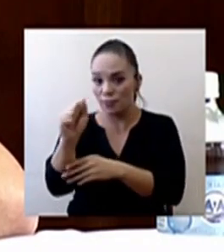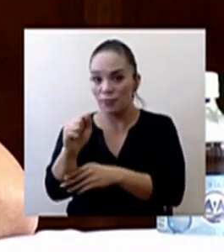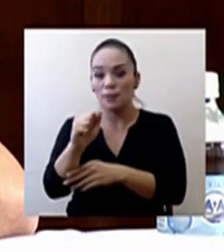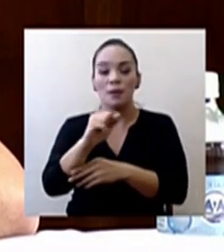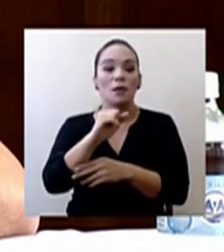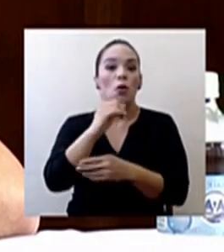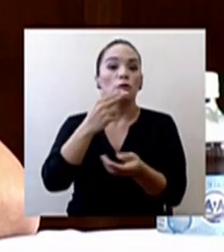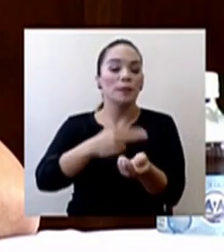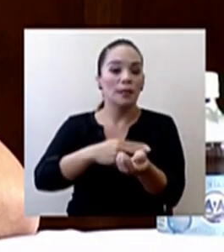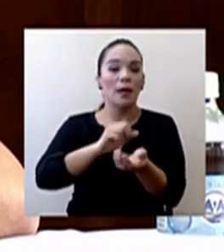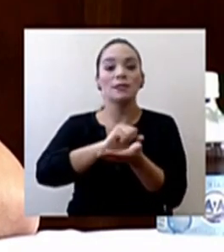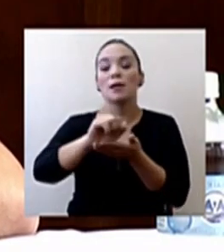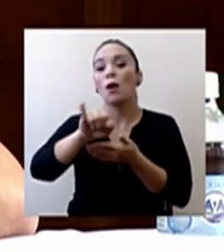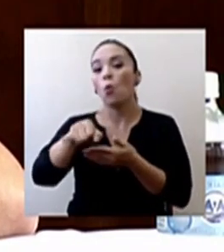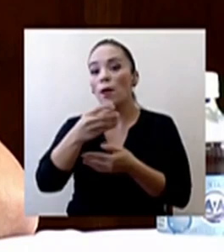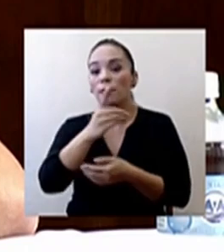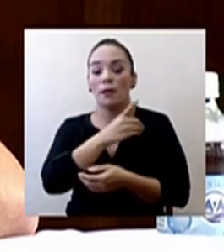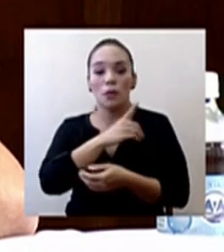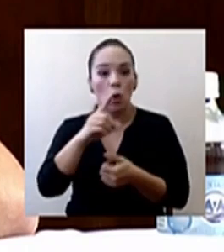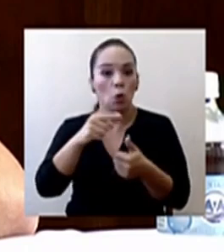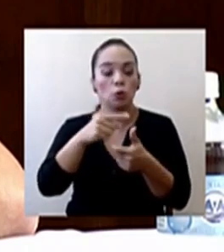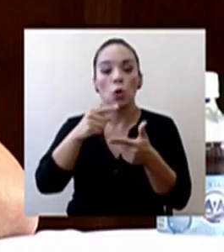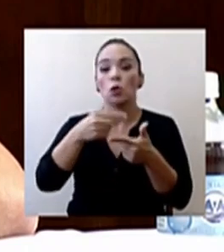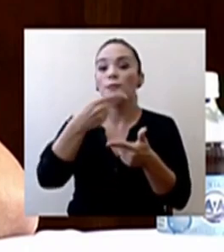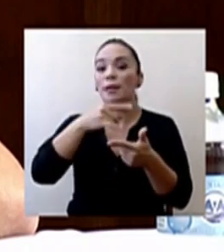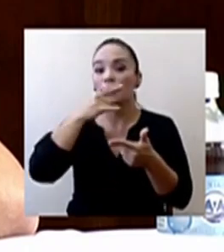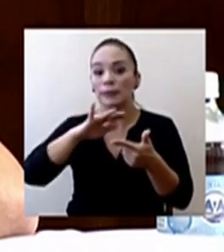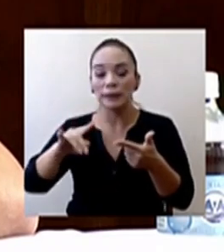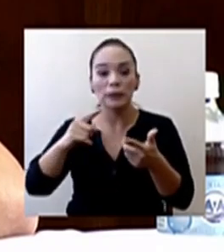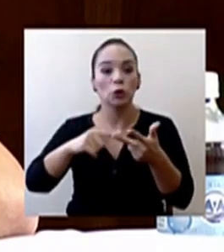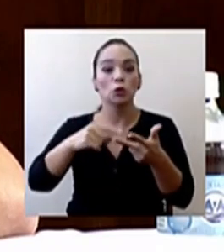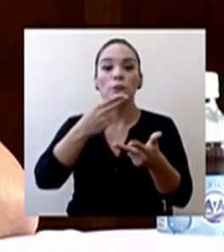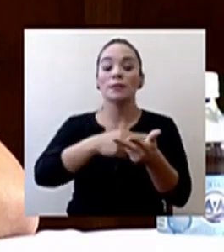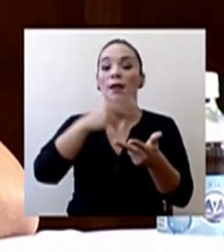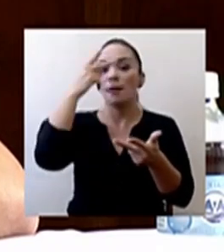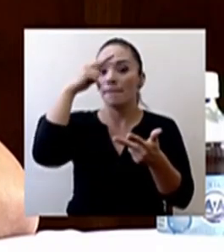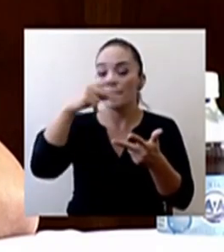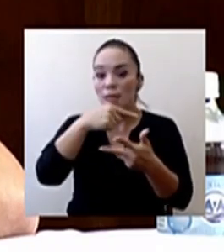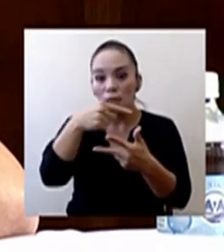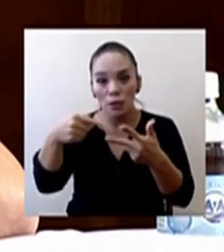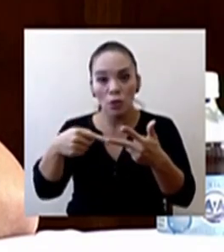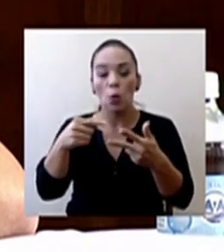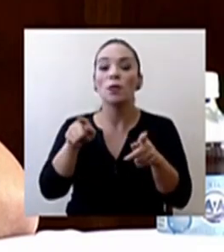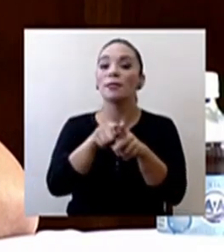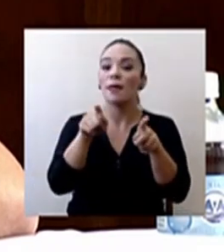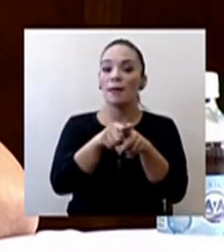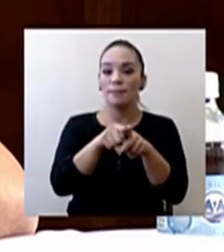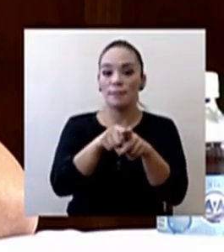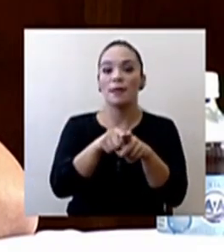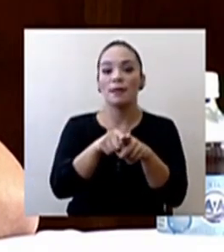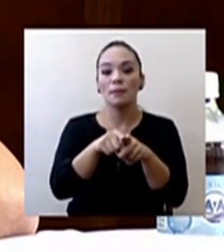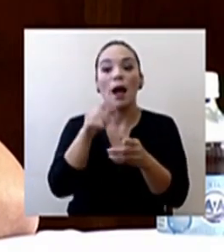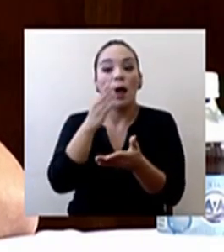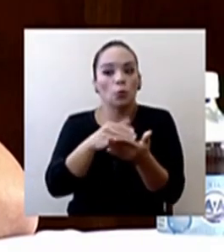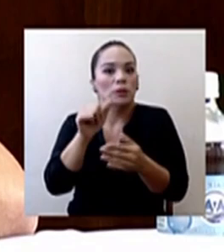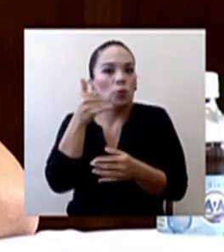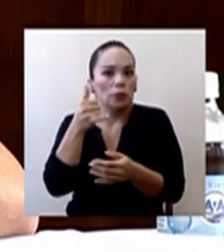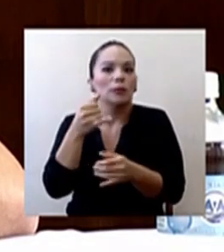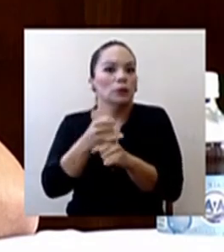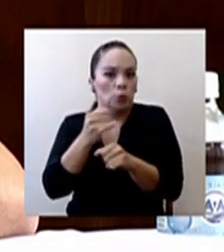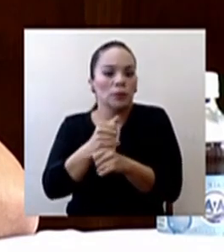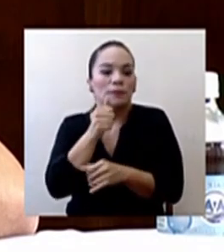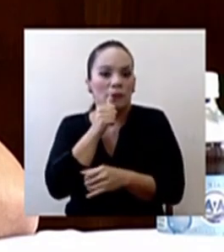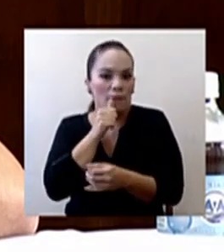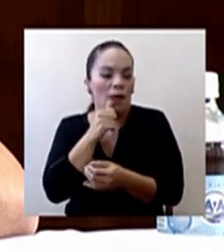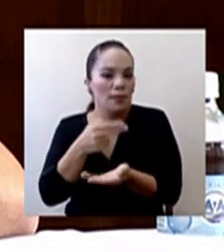Dios, el Hospital Nacional de Niños, el Hospital México. También se han liberado muchos entes privados en este momento.